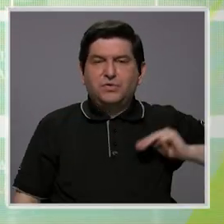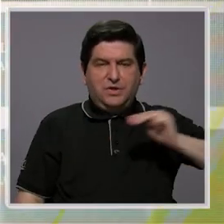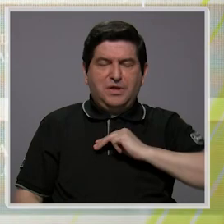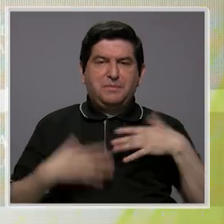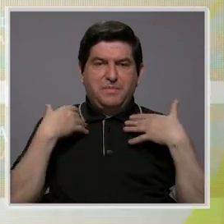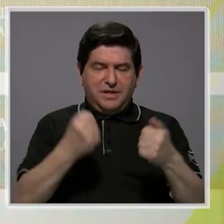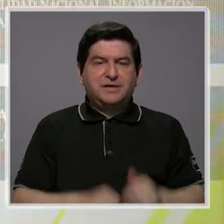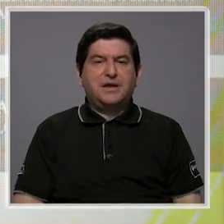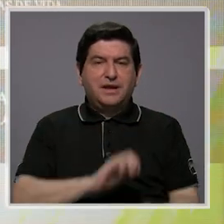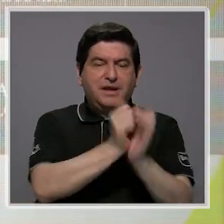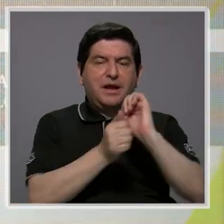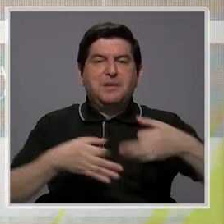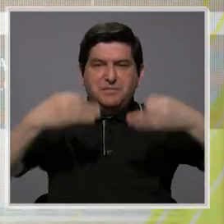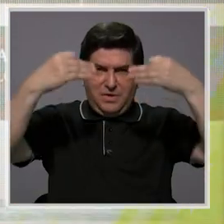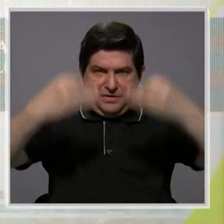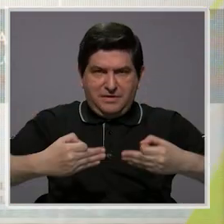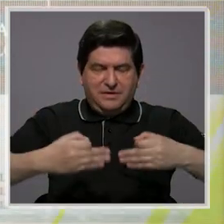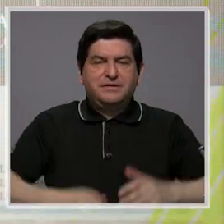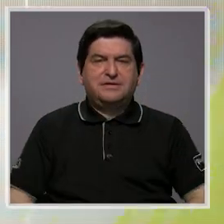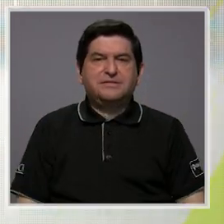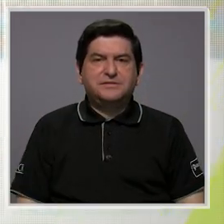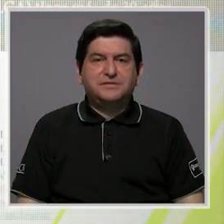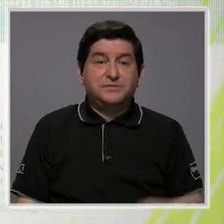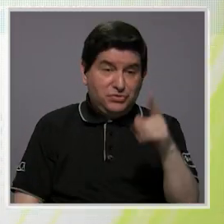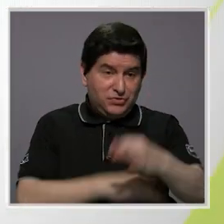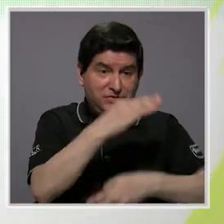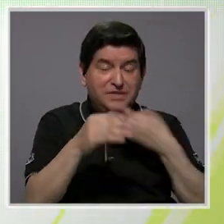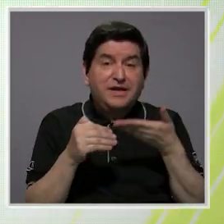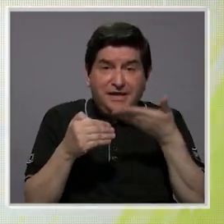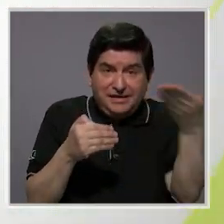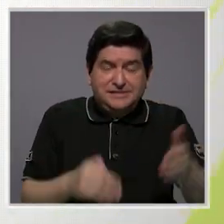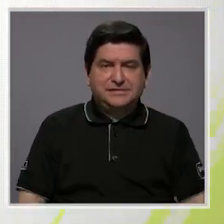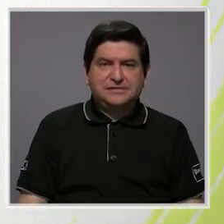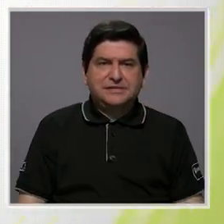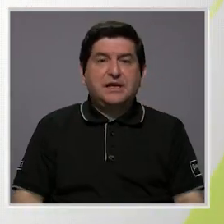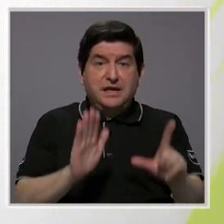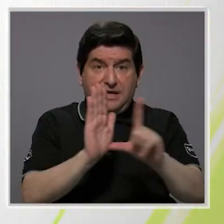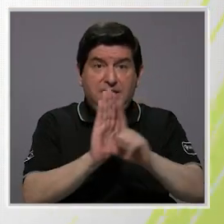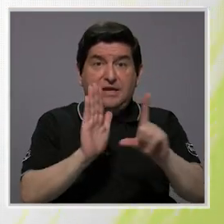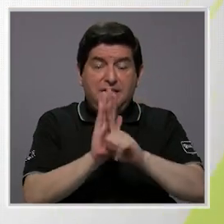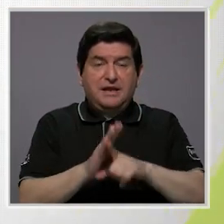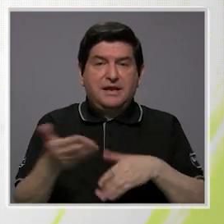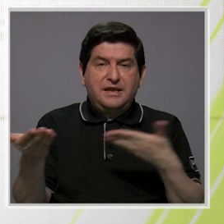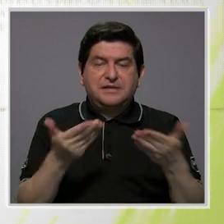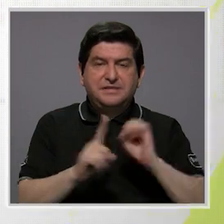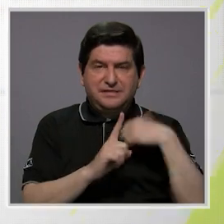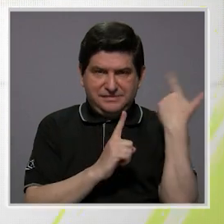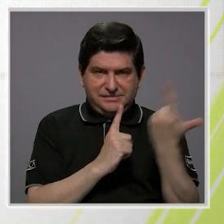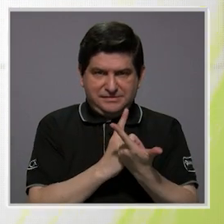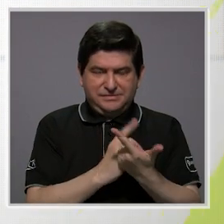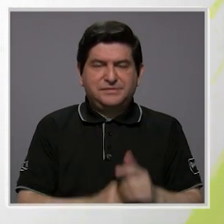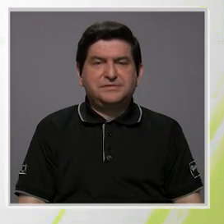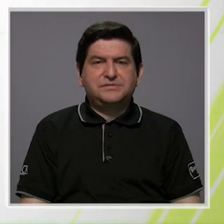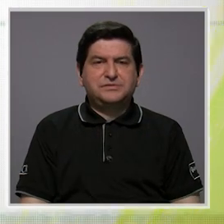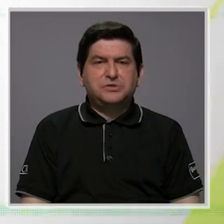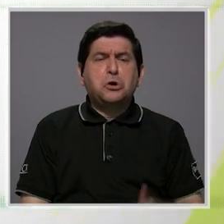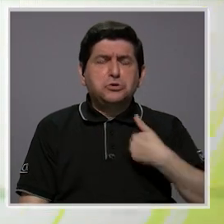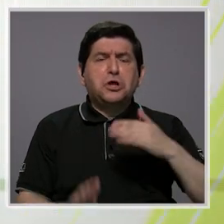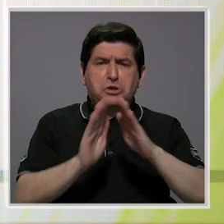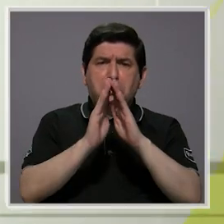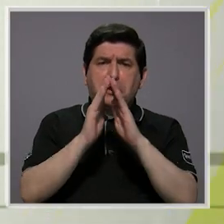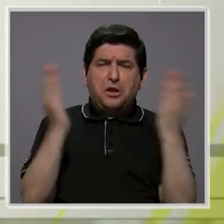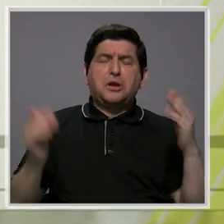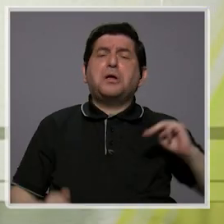modificaciones al decreto de este tipo de cosas, incluso a la ley de servicios sociales y demás, ¿verdad? Y ha habido